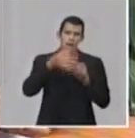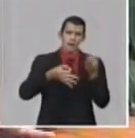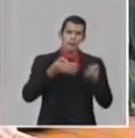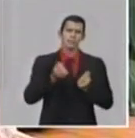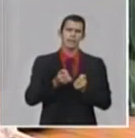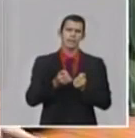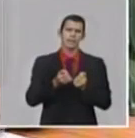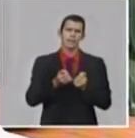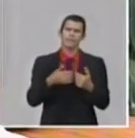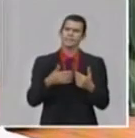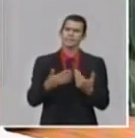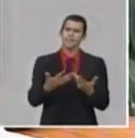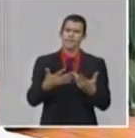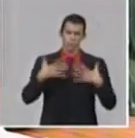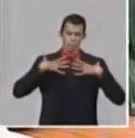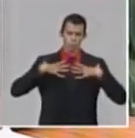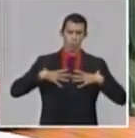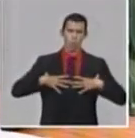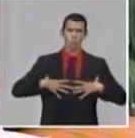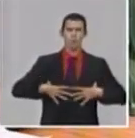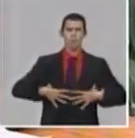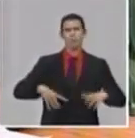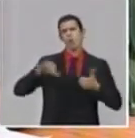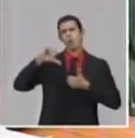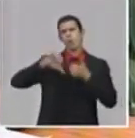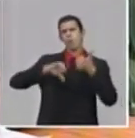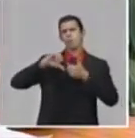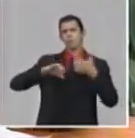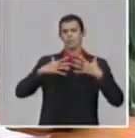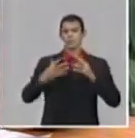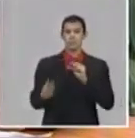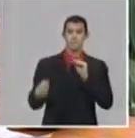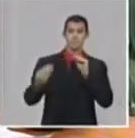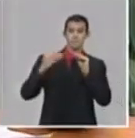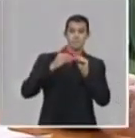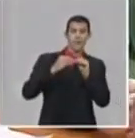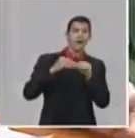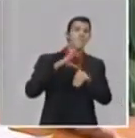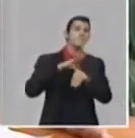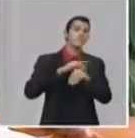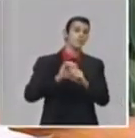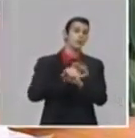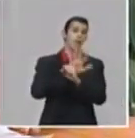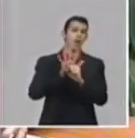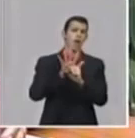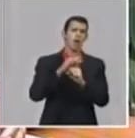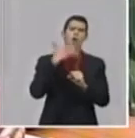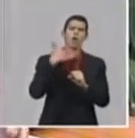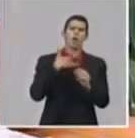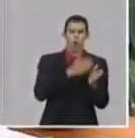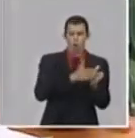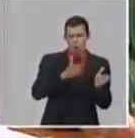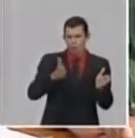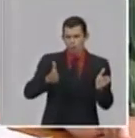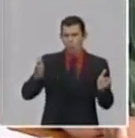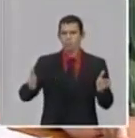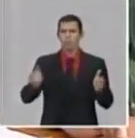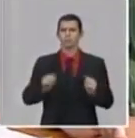desde el punto de vista inmunológico en los pacientes que, como se ha explicado, transitan hasta un estadio